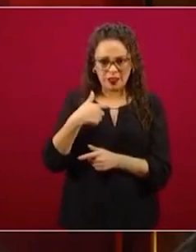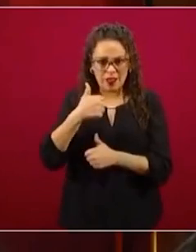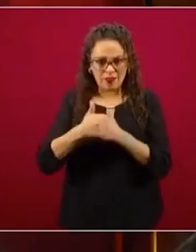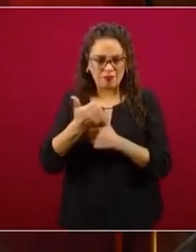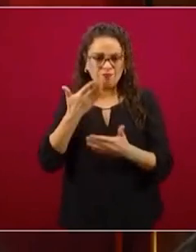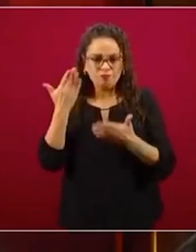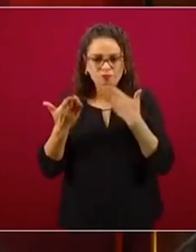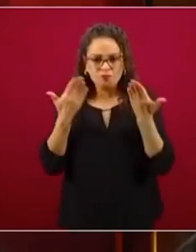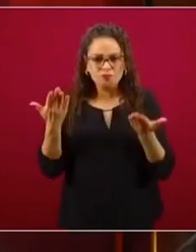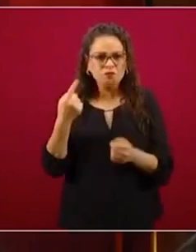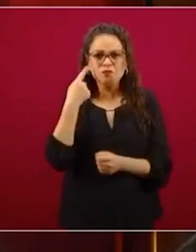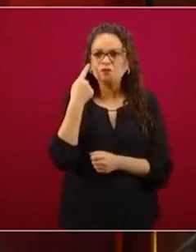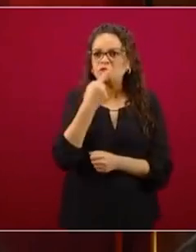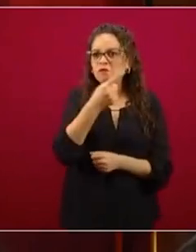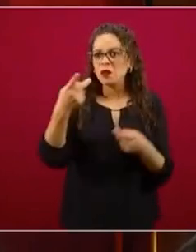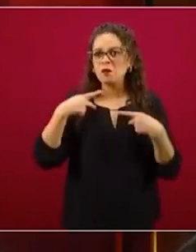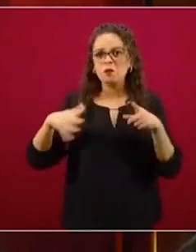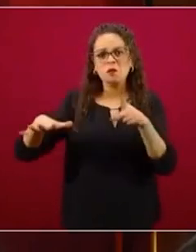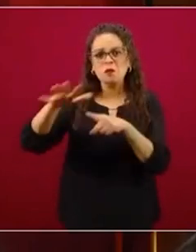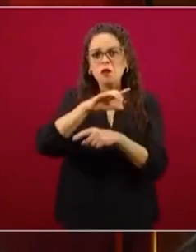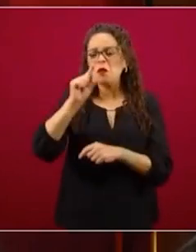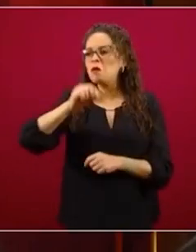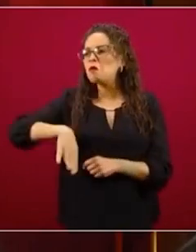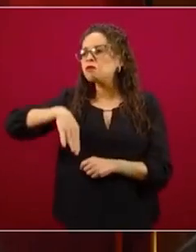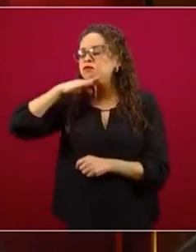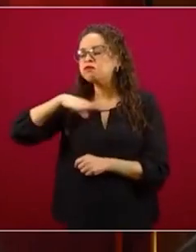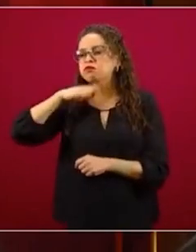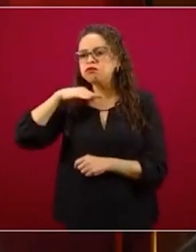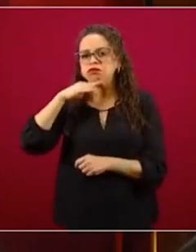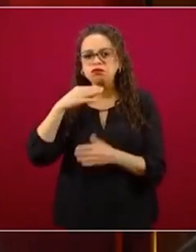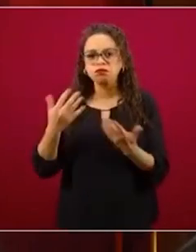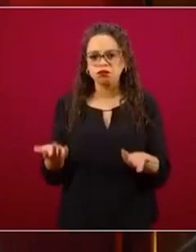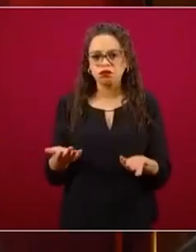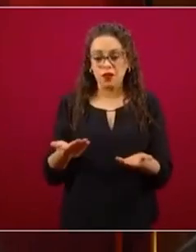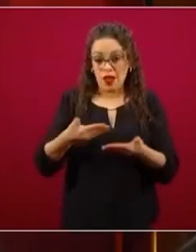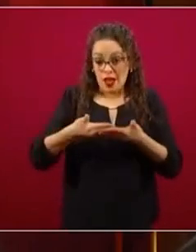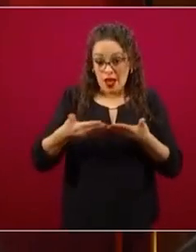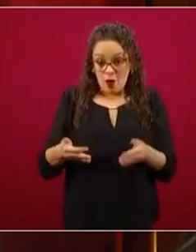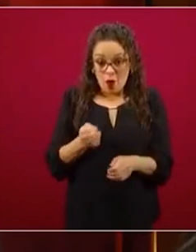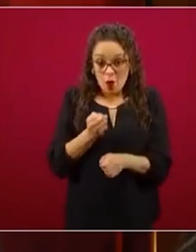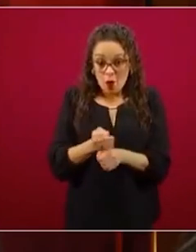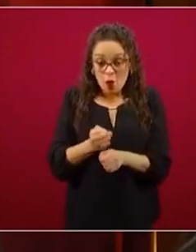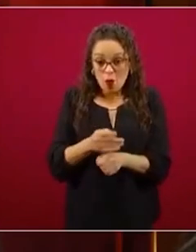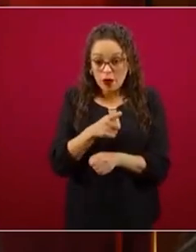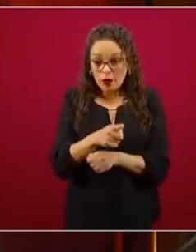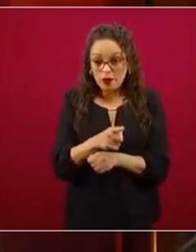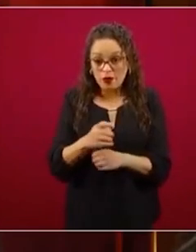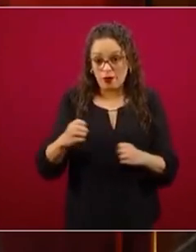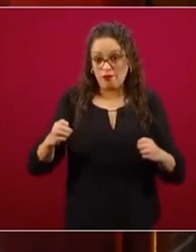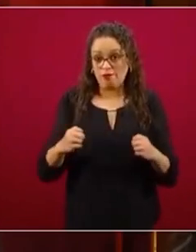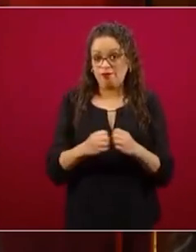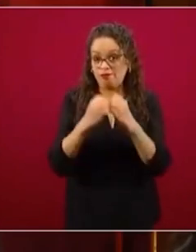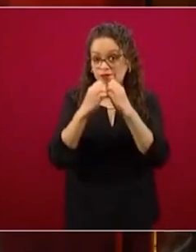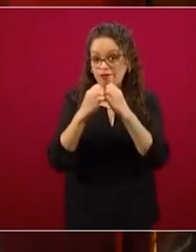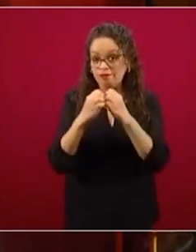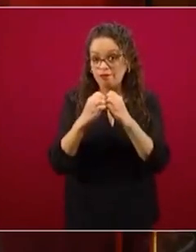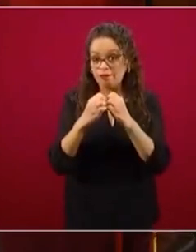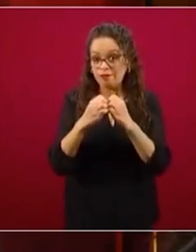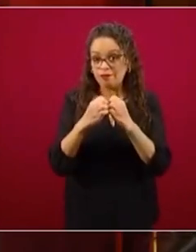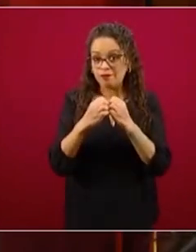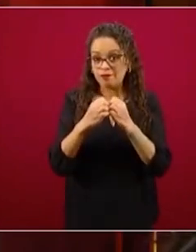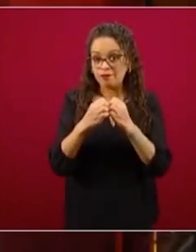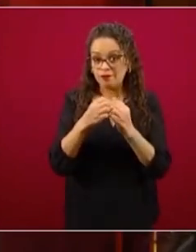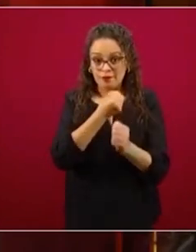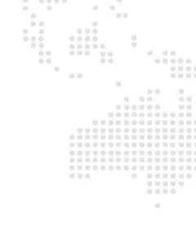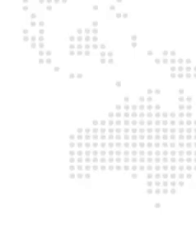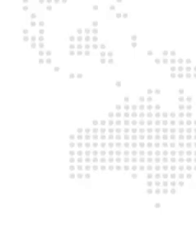la comunidad, para la población en general. Y sin embargo, pues este momento de contingencia nos pone más visibles